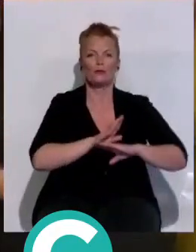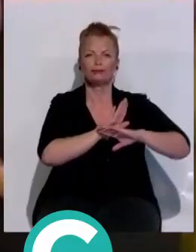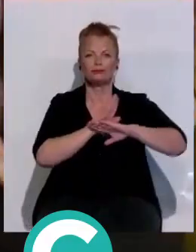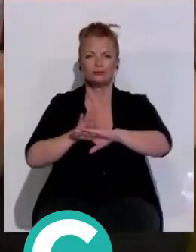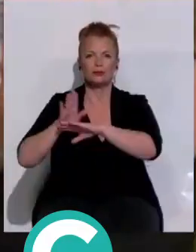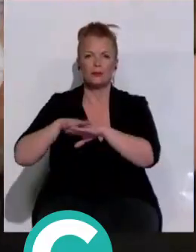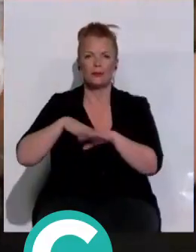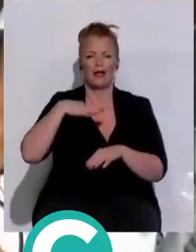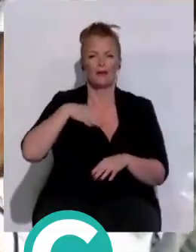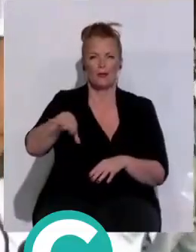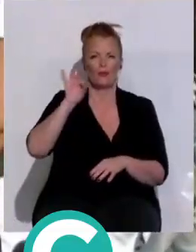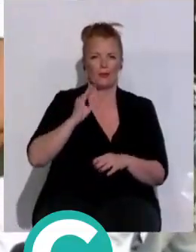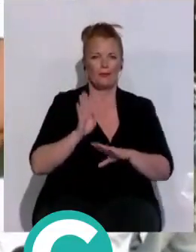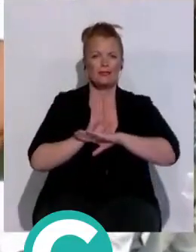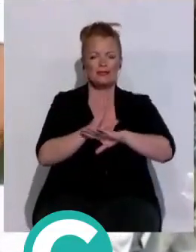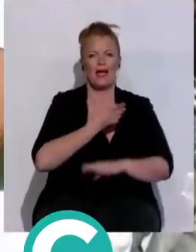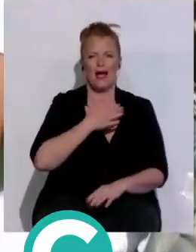optan al gobierno municipal.